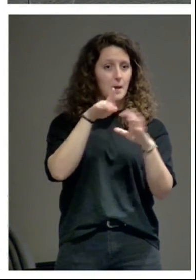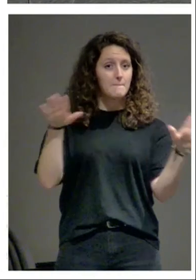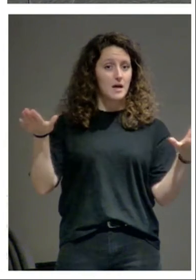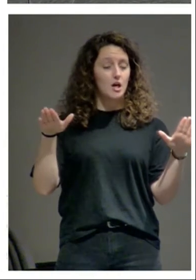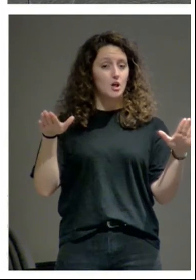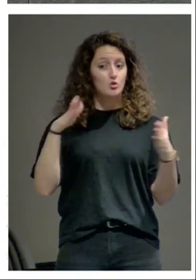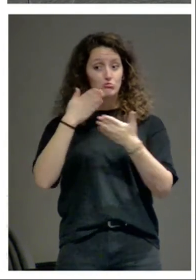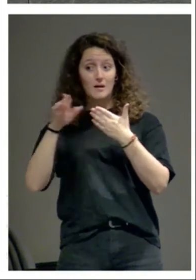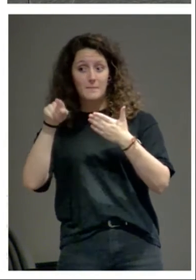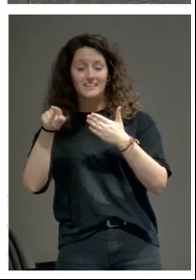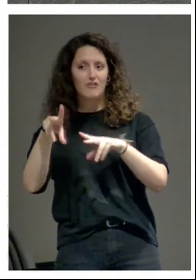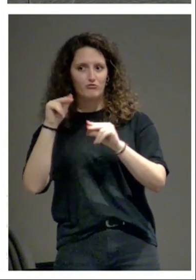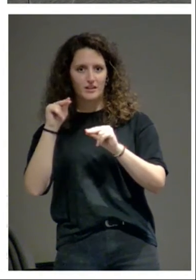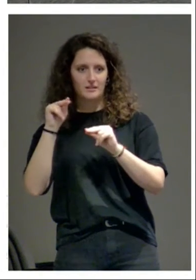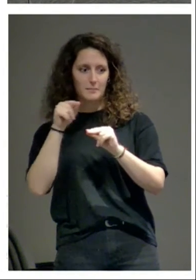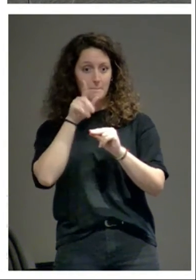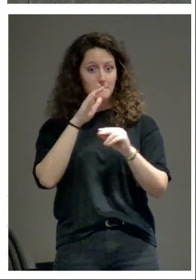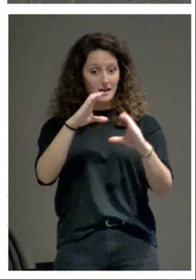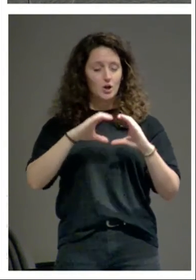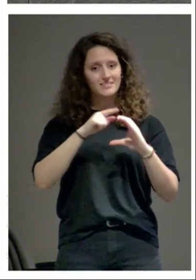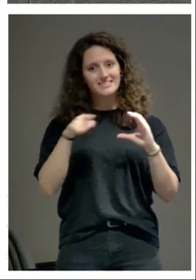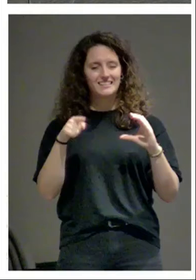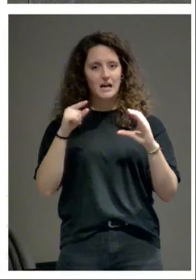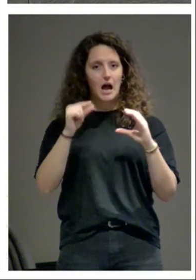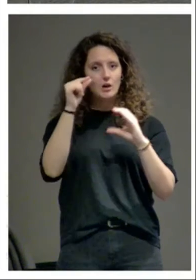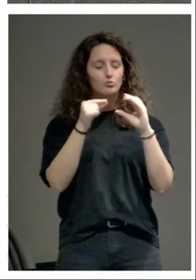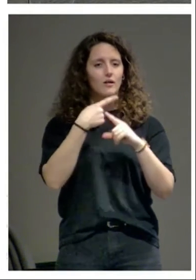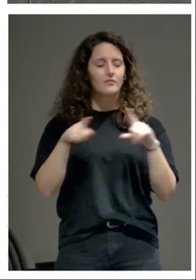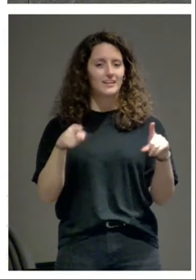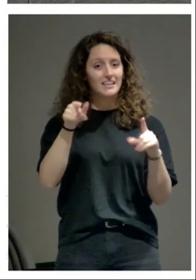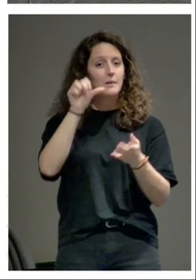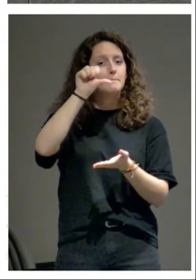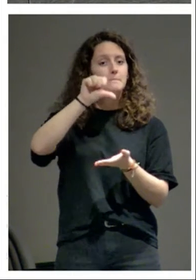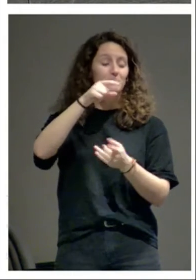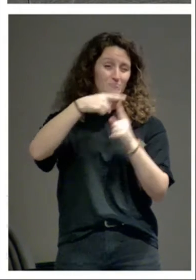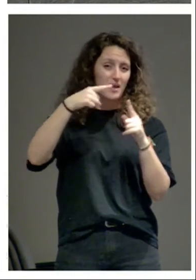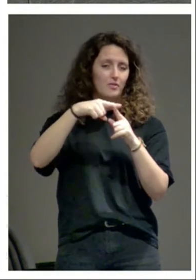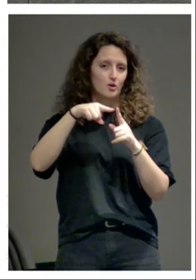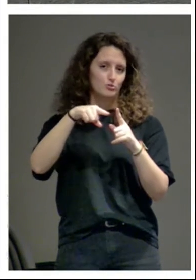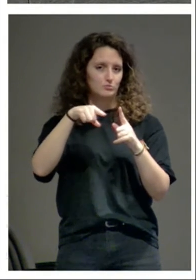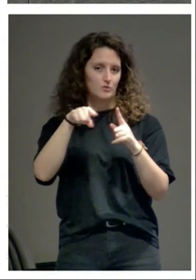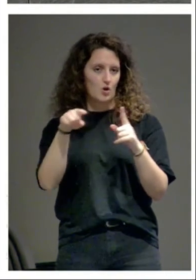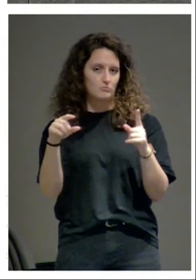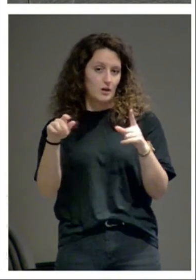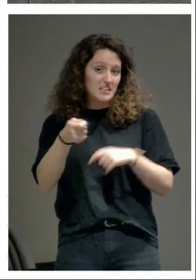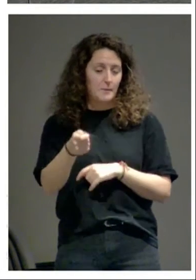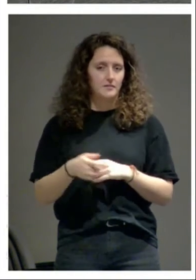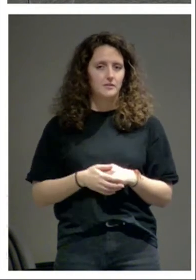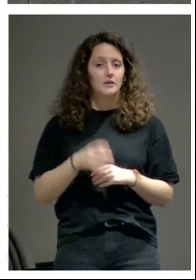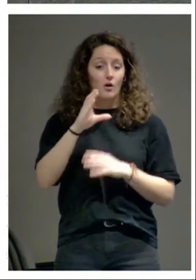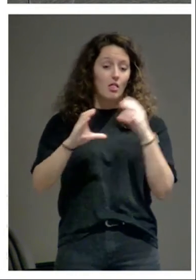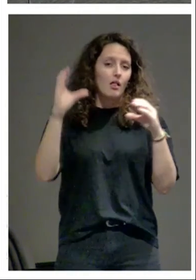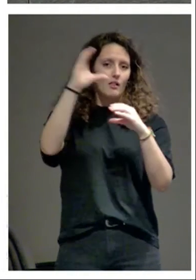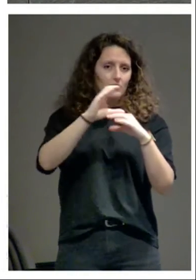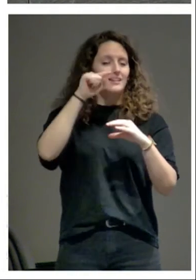termina ahí y en cambio este sillar termina a esta altura y ahí en medio meten una llave encima colocan otro sillar que